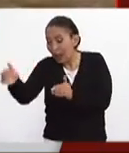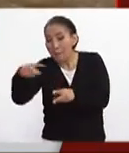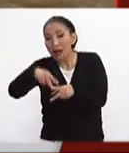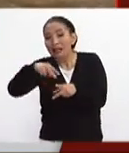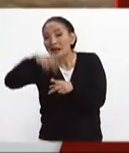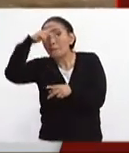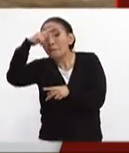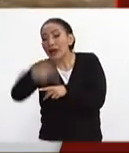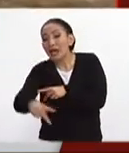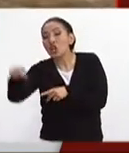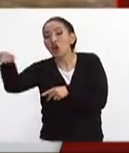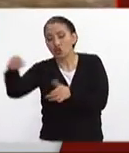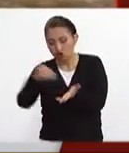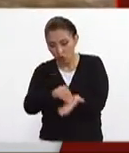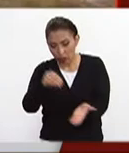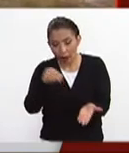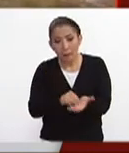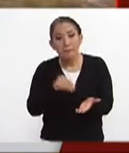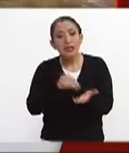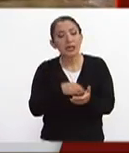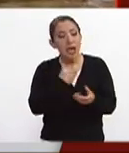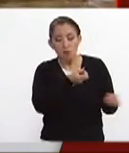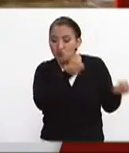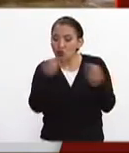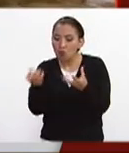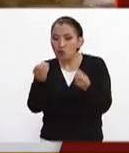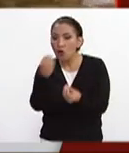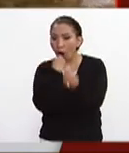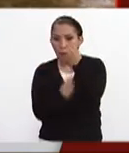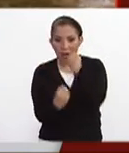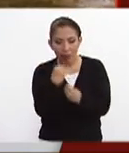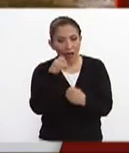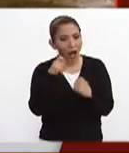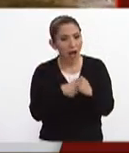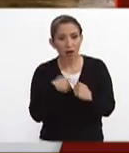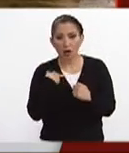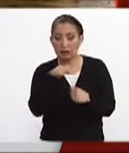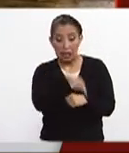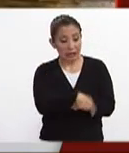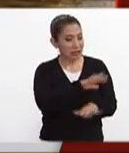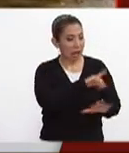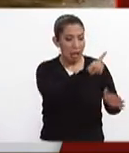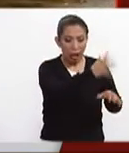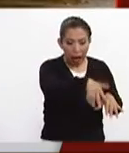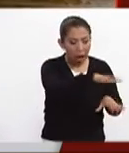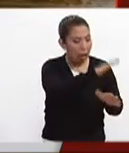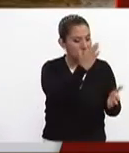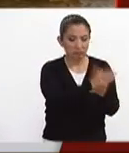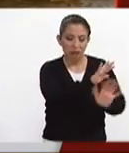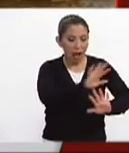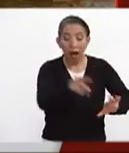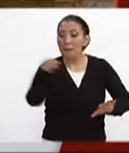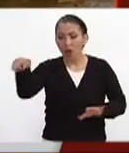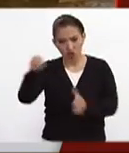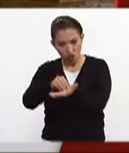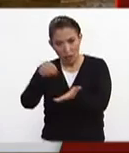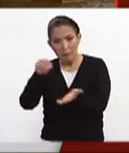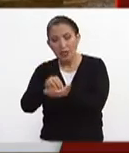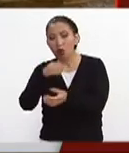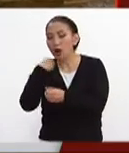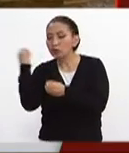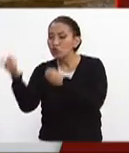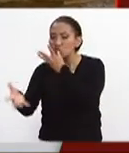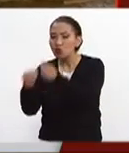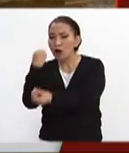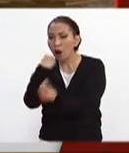Parque México aún se están recibiendo víveres aunque aquí ya no se van a continuar las labores de búsqueda y rescate se están recibiendo víveres